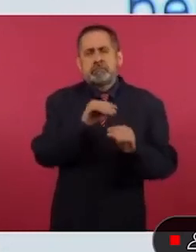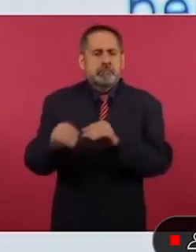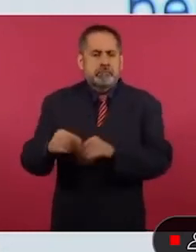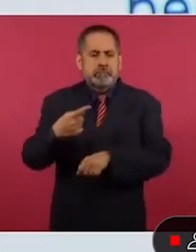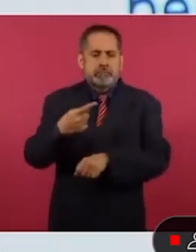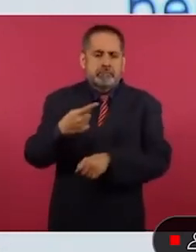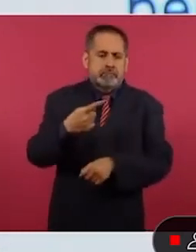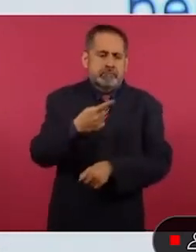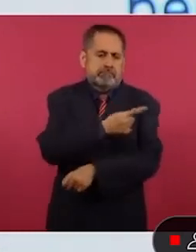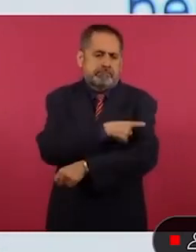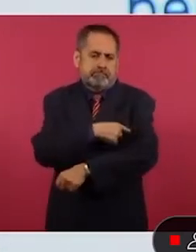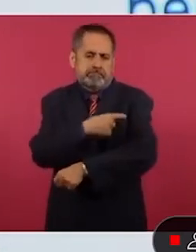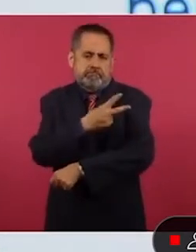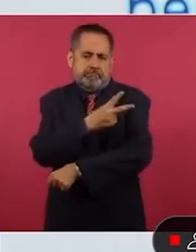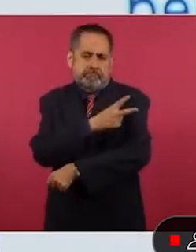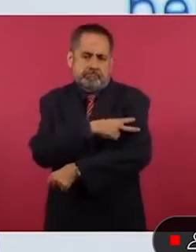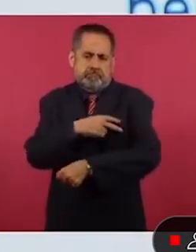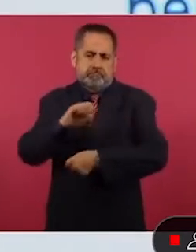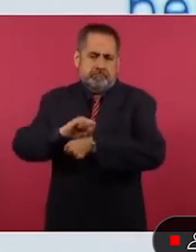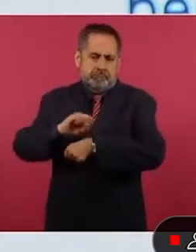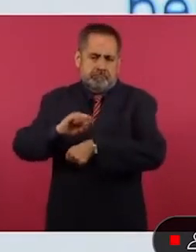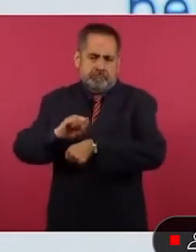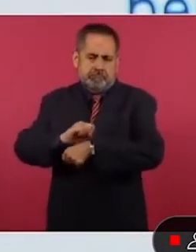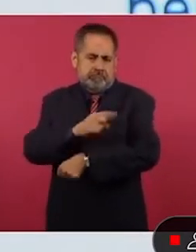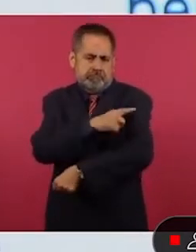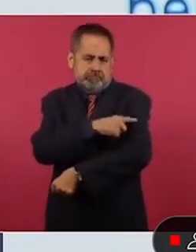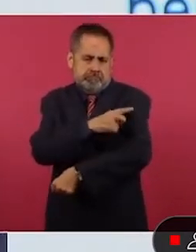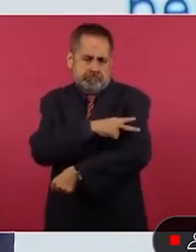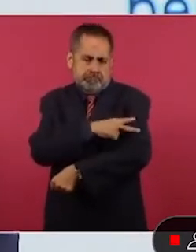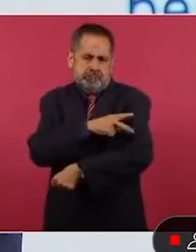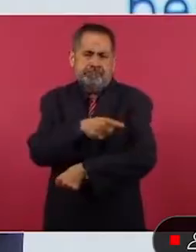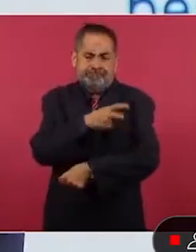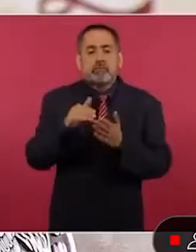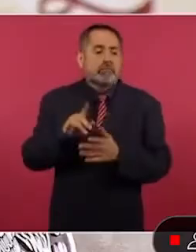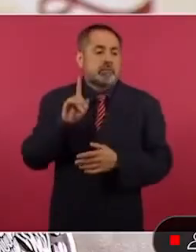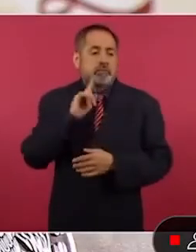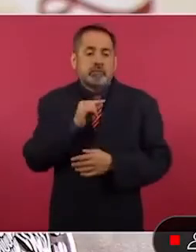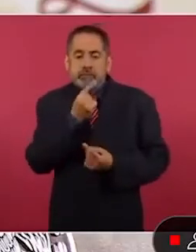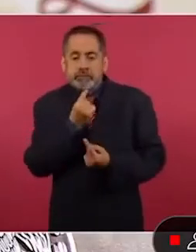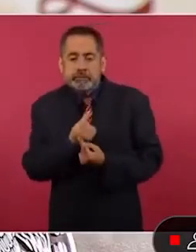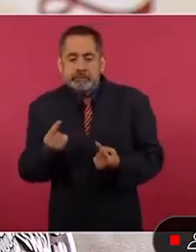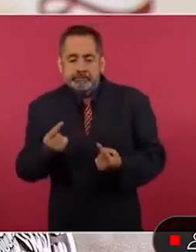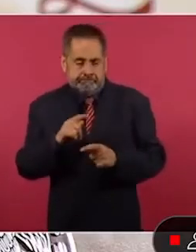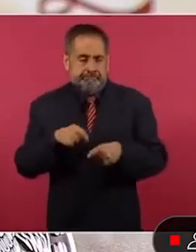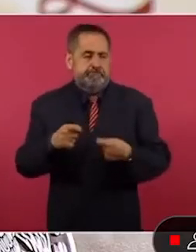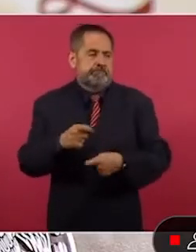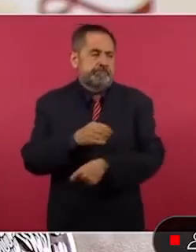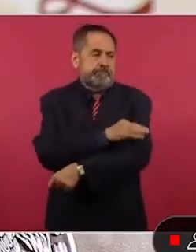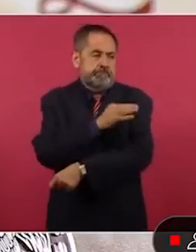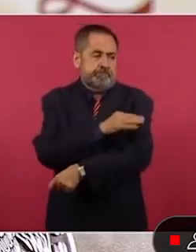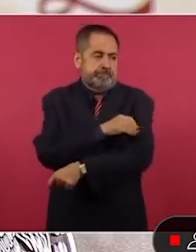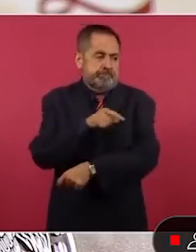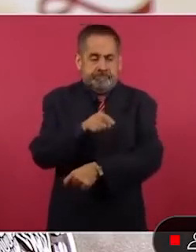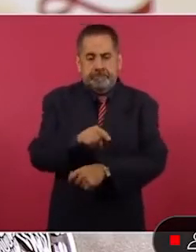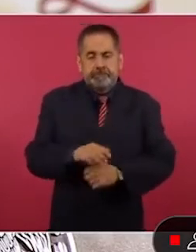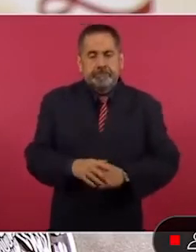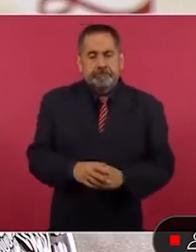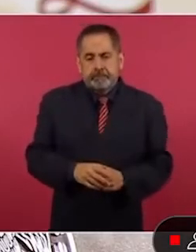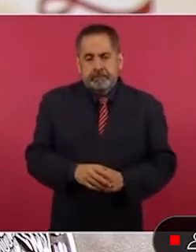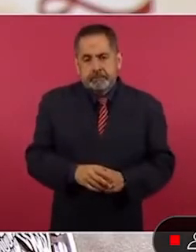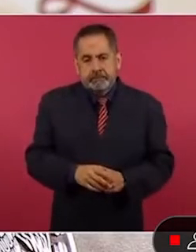tienen 13 y 14 años y a ellas se va a dirigir esta campaña de vacunación. Adicionalmente, hay mujeres